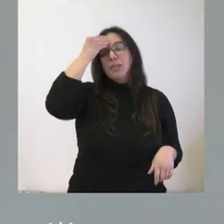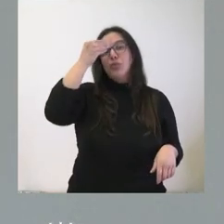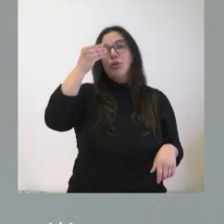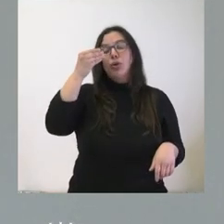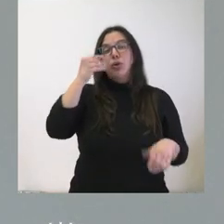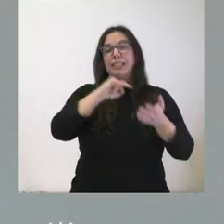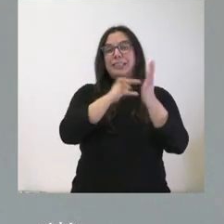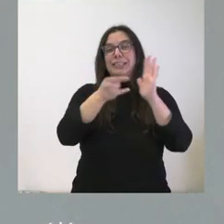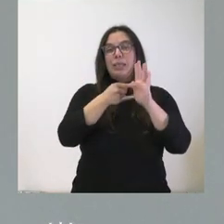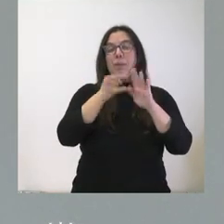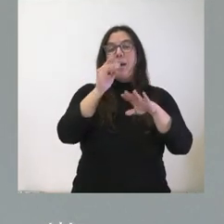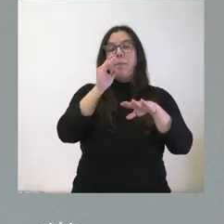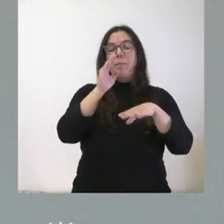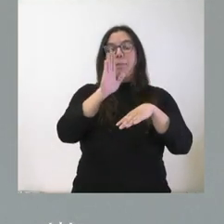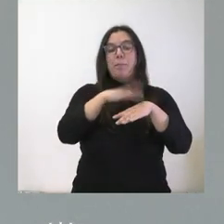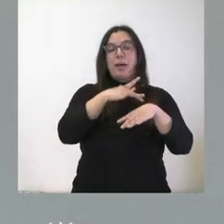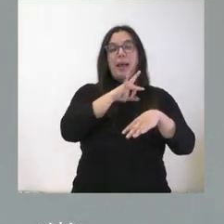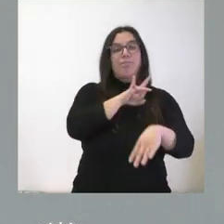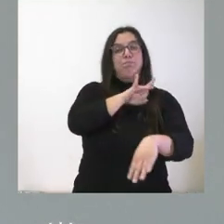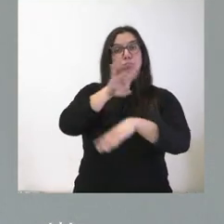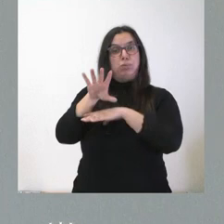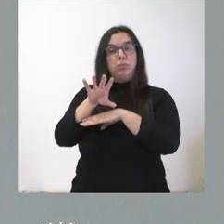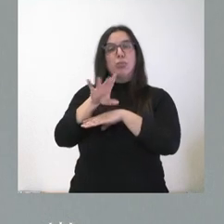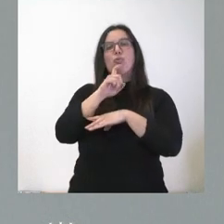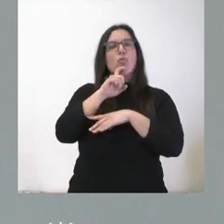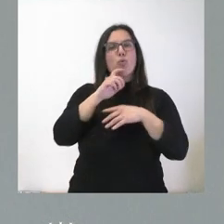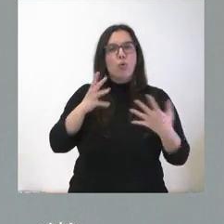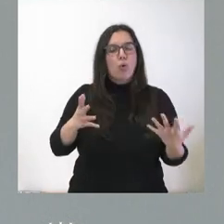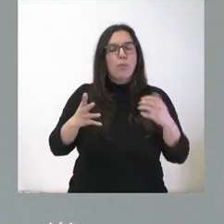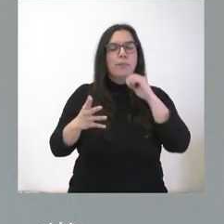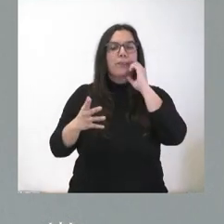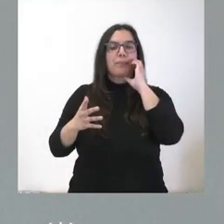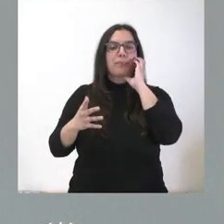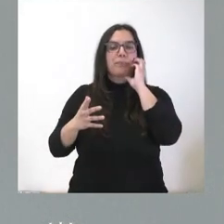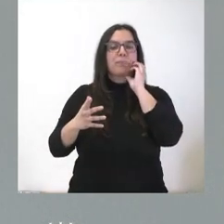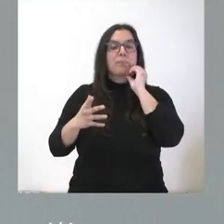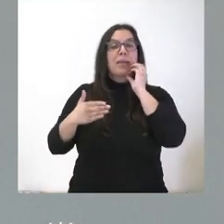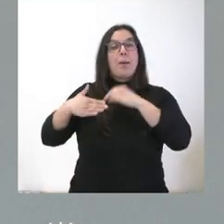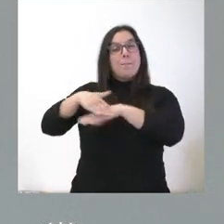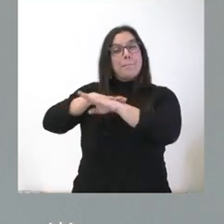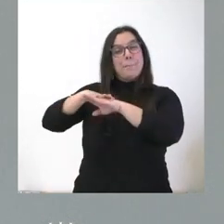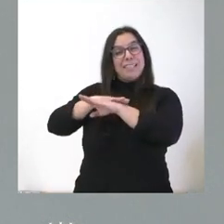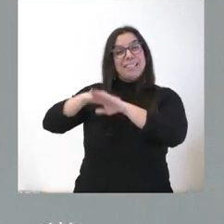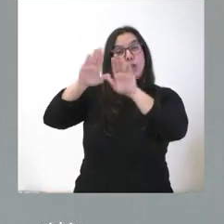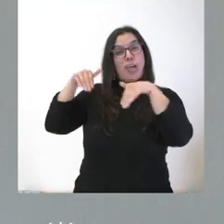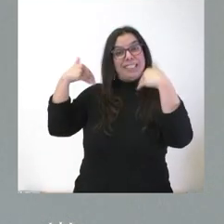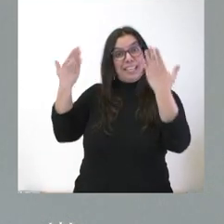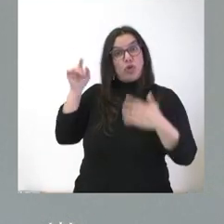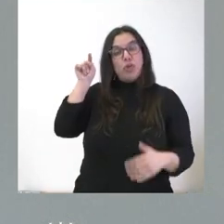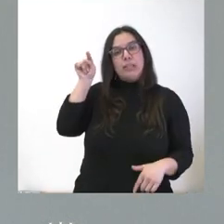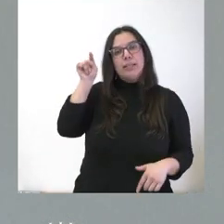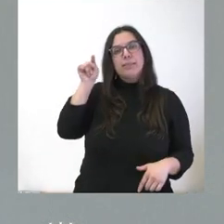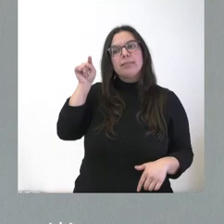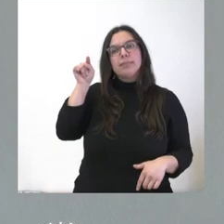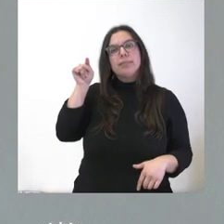mecanismo que se va a seguir es que el Ministerio de Exteriores, a